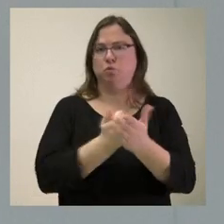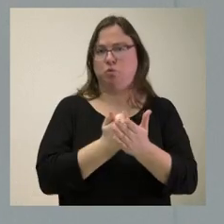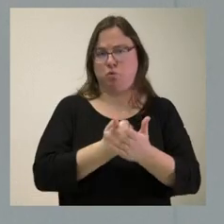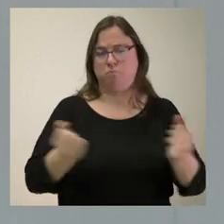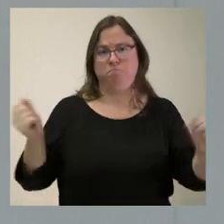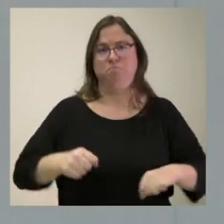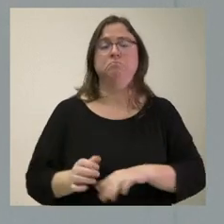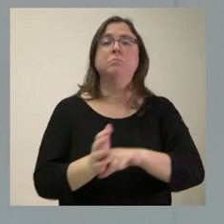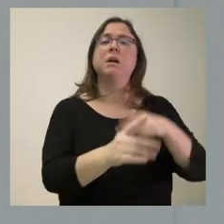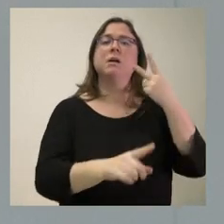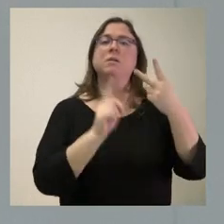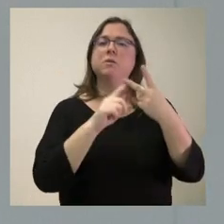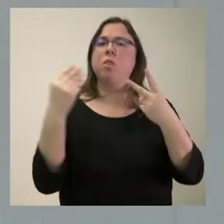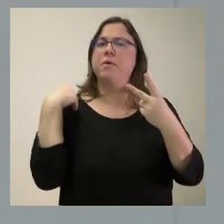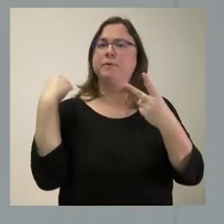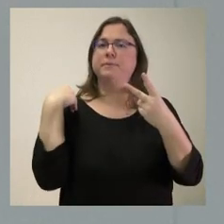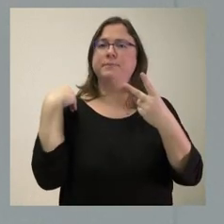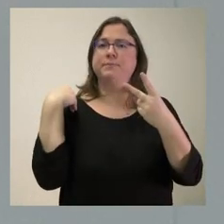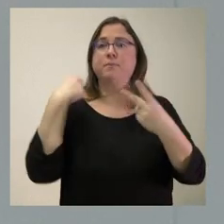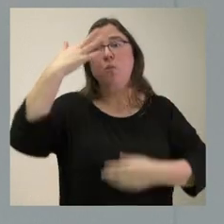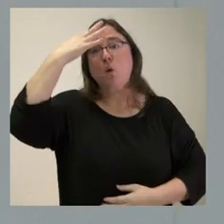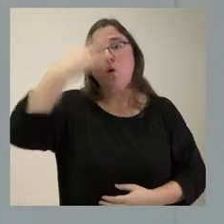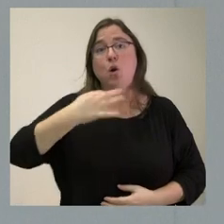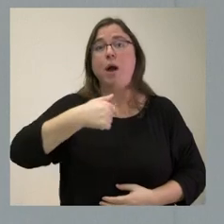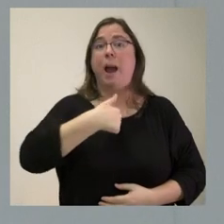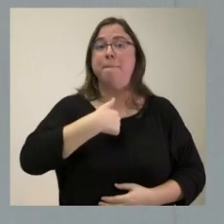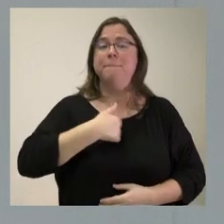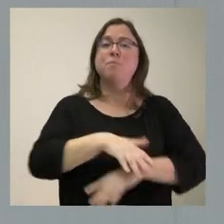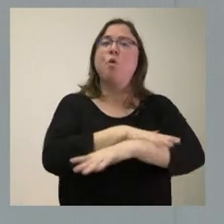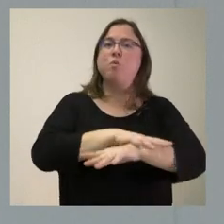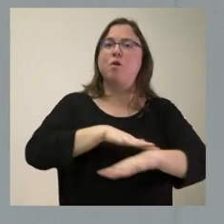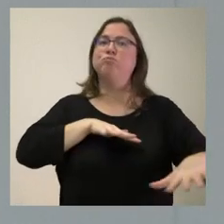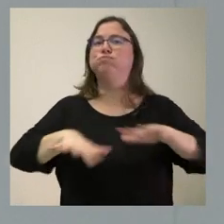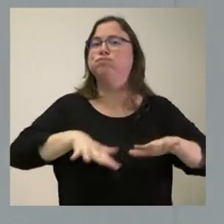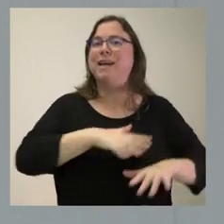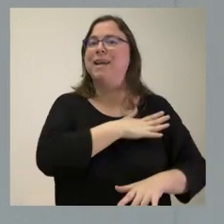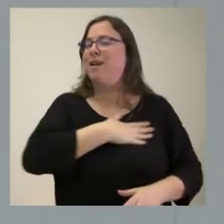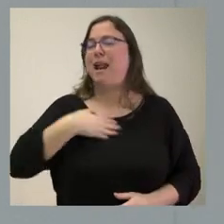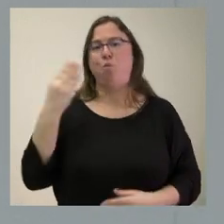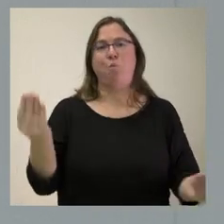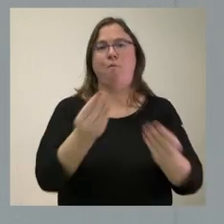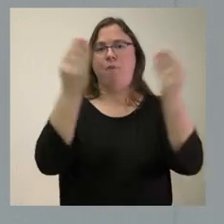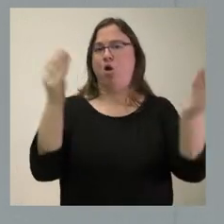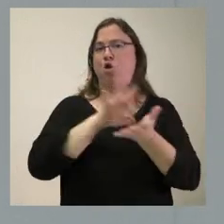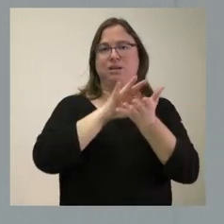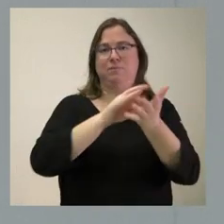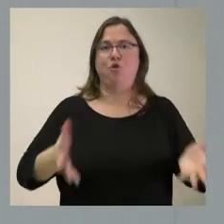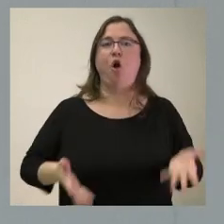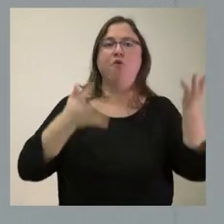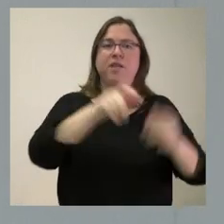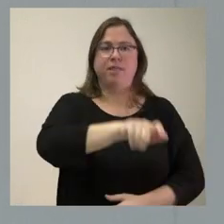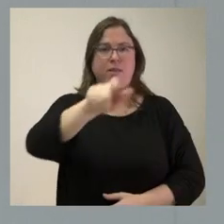segundo que usted plantea, lógicamente, lo que nos mueve al Gobierno es siempre mejorar los servicios que damos a los ciudadanos y mejorar